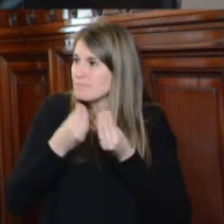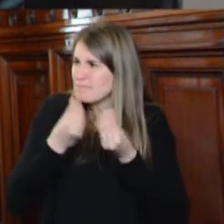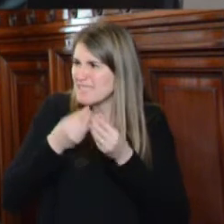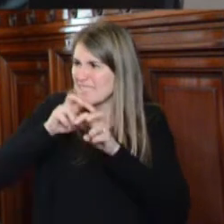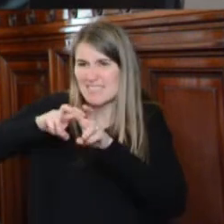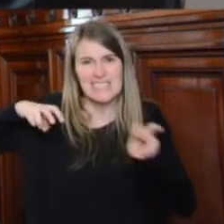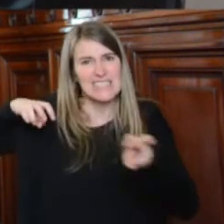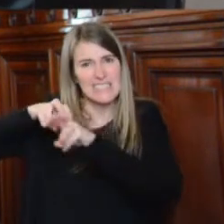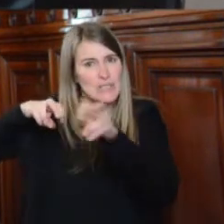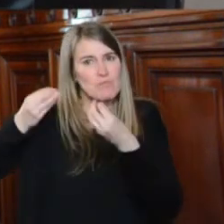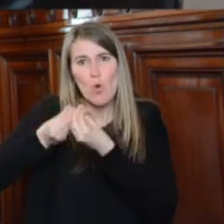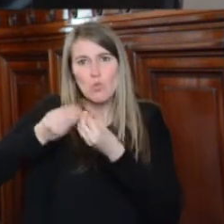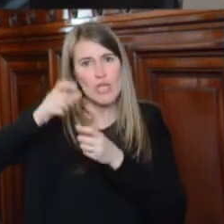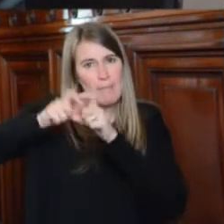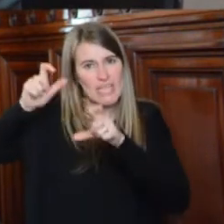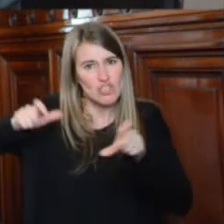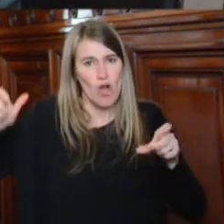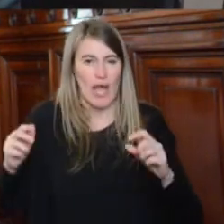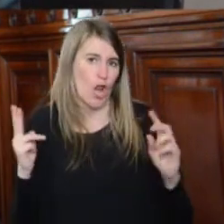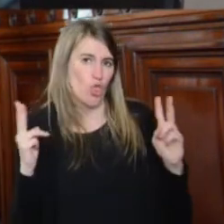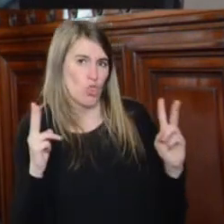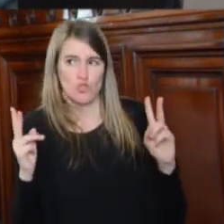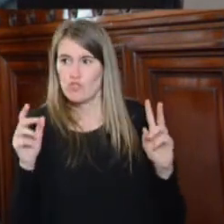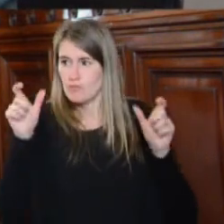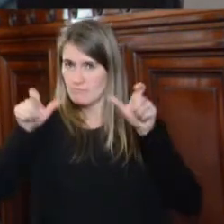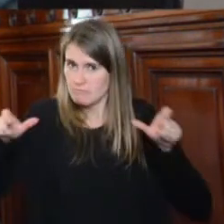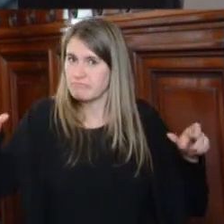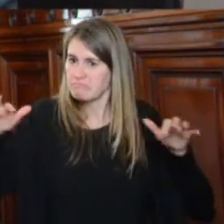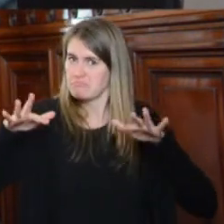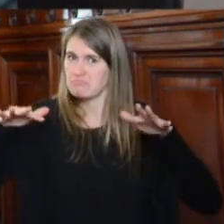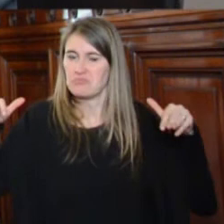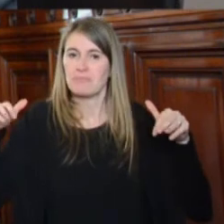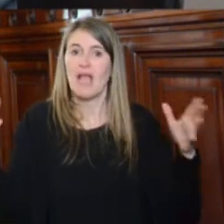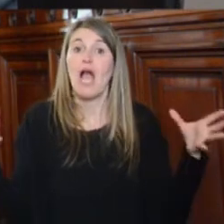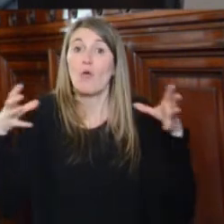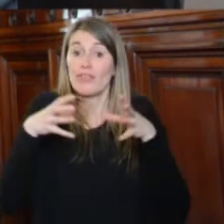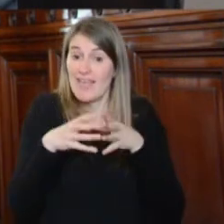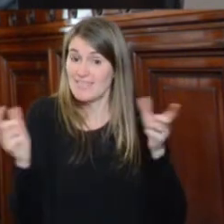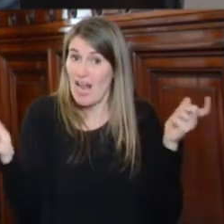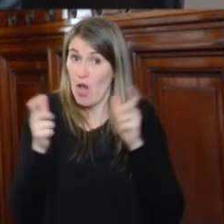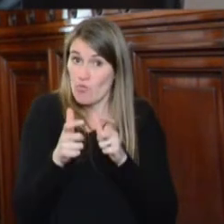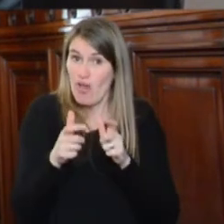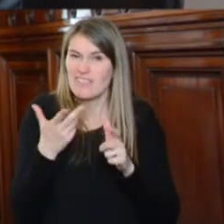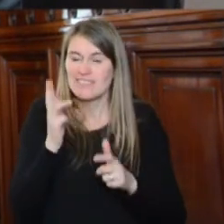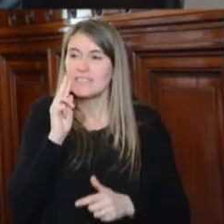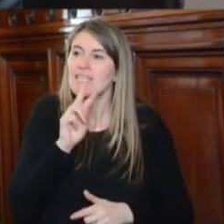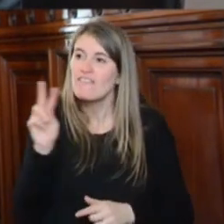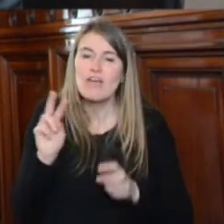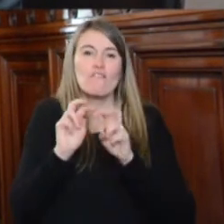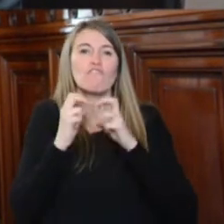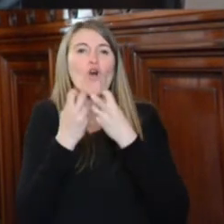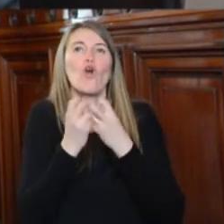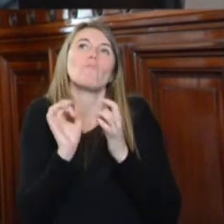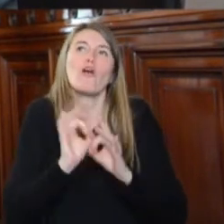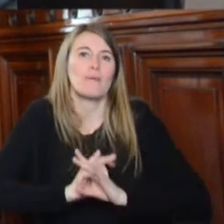representativa de ambas partes, estas audiencias son una vitrina, un foro democrático de